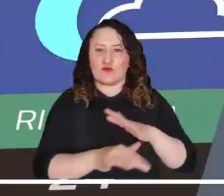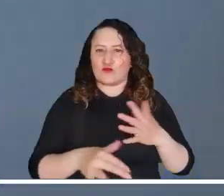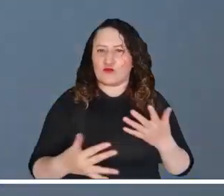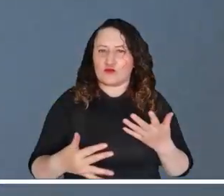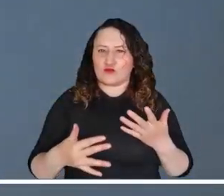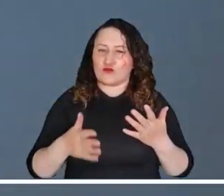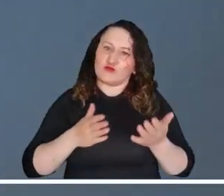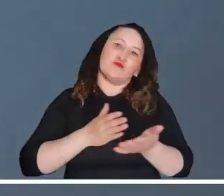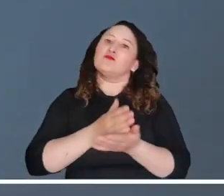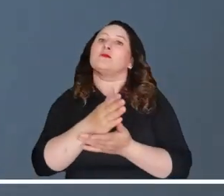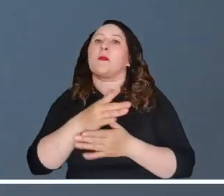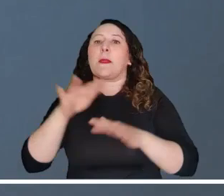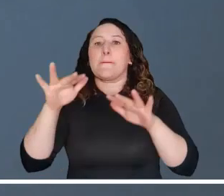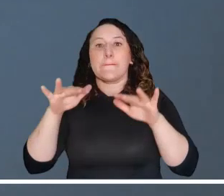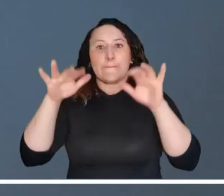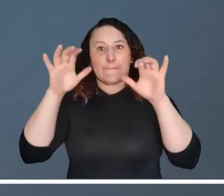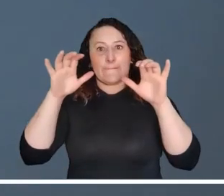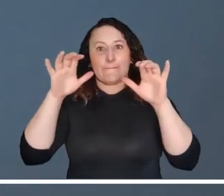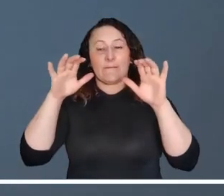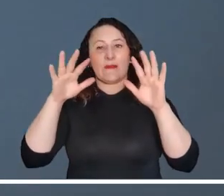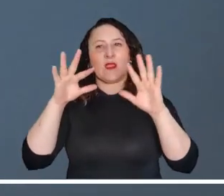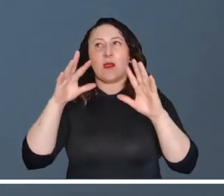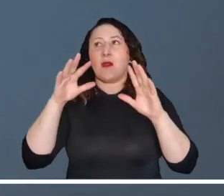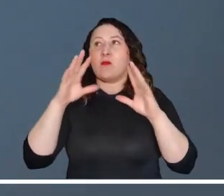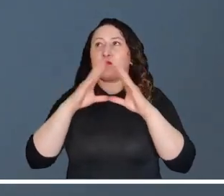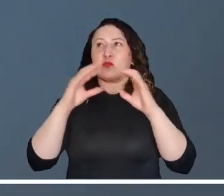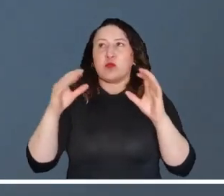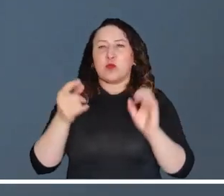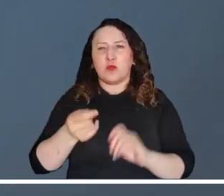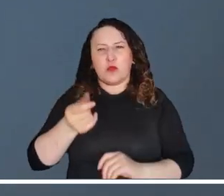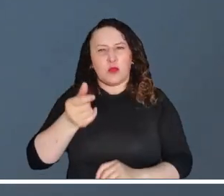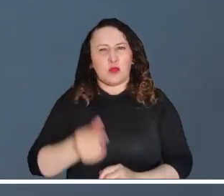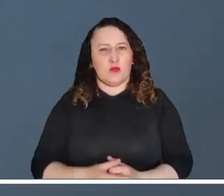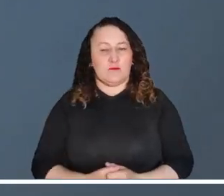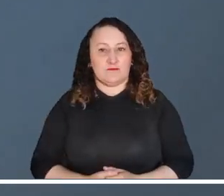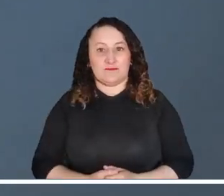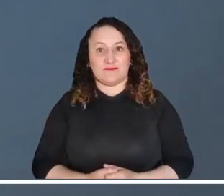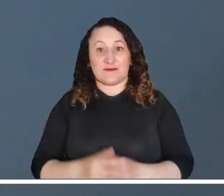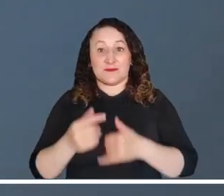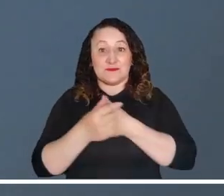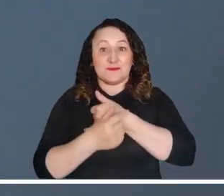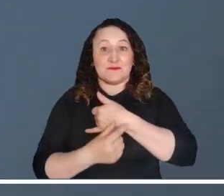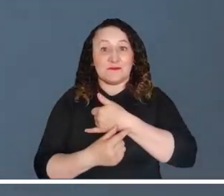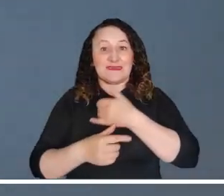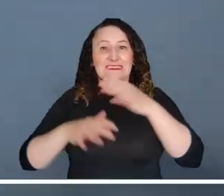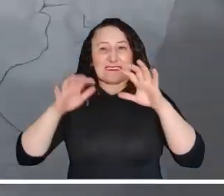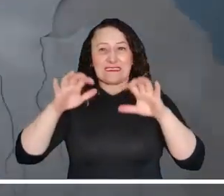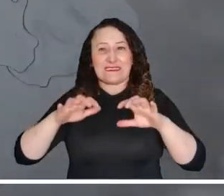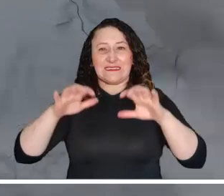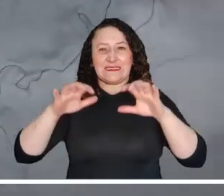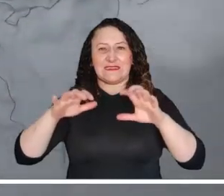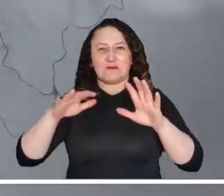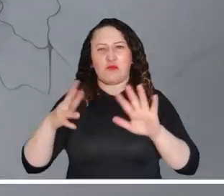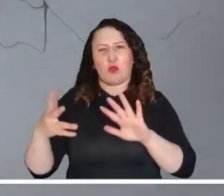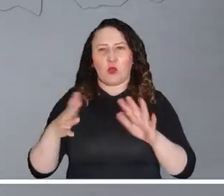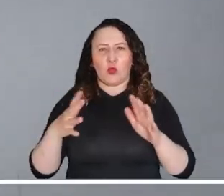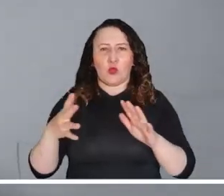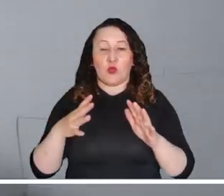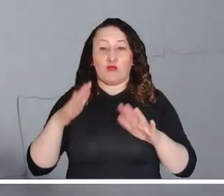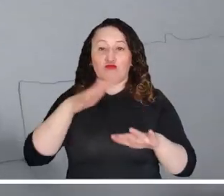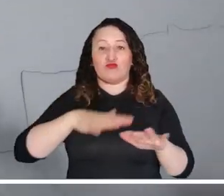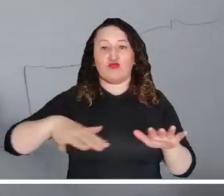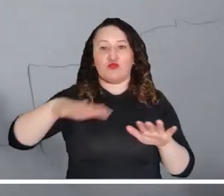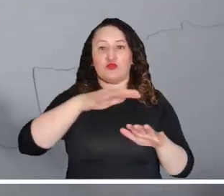También en el archipiélago de San Andrés y Providencia prevalecerá el tiempo seco y la escasa nubosidad. El Pacífico